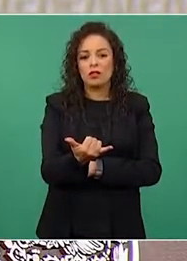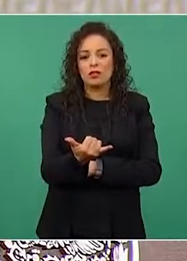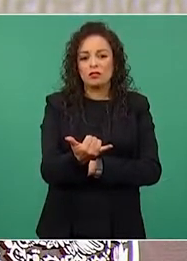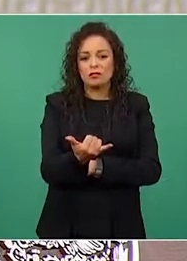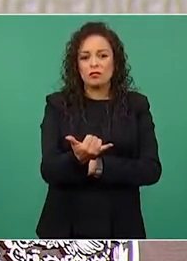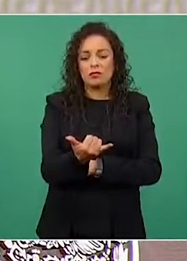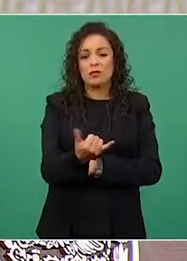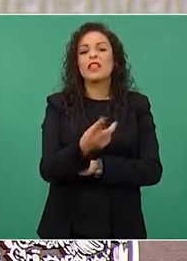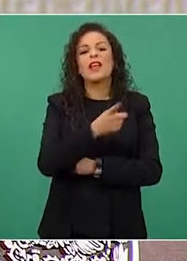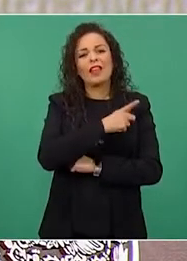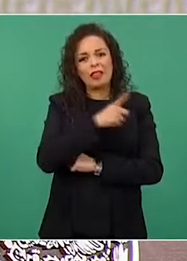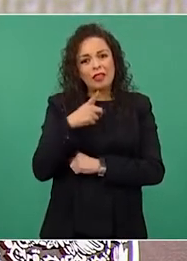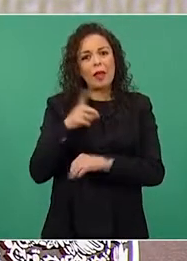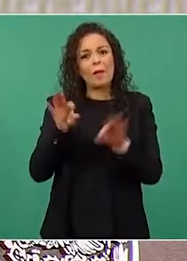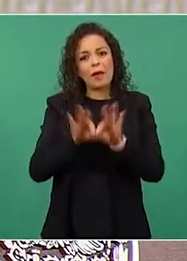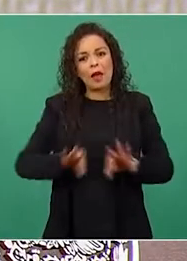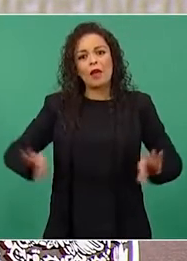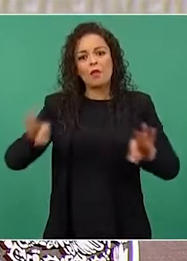reconocer.